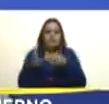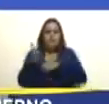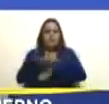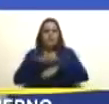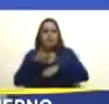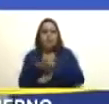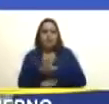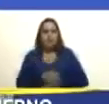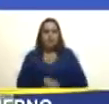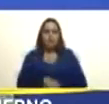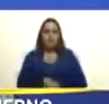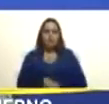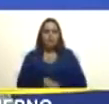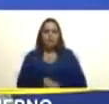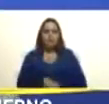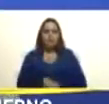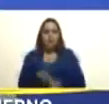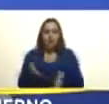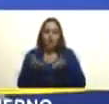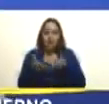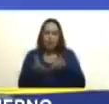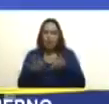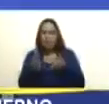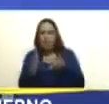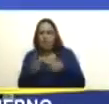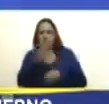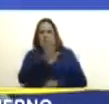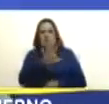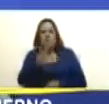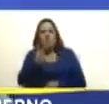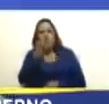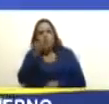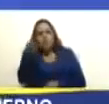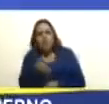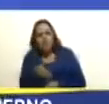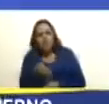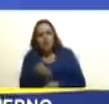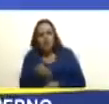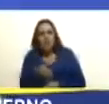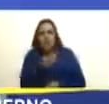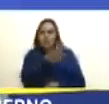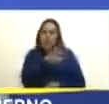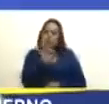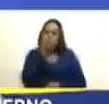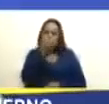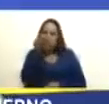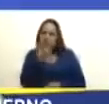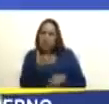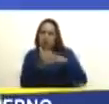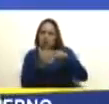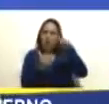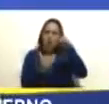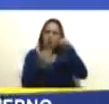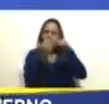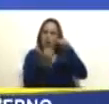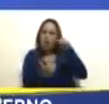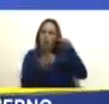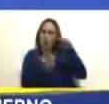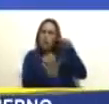lo ganó algo así como por 52% 53% a 47%